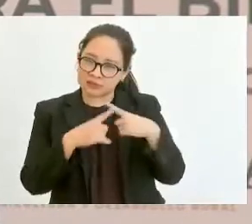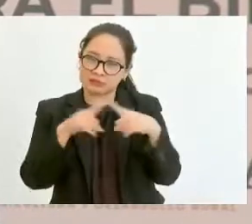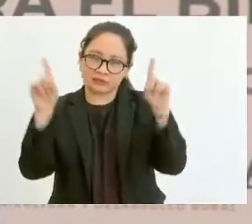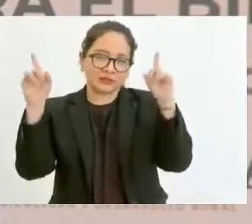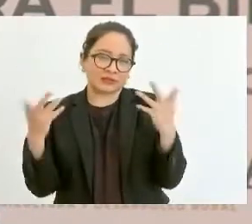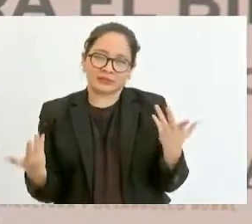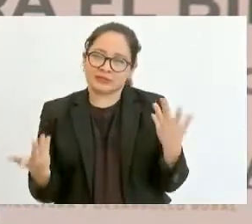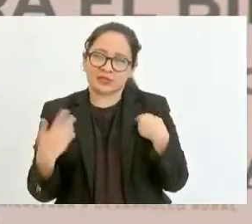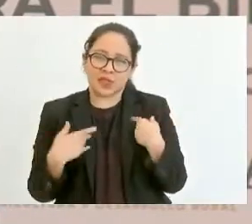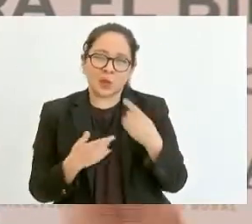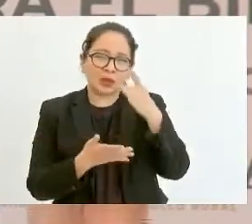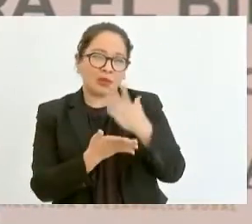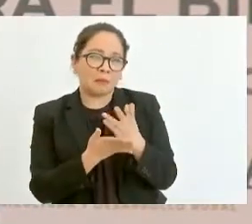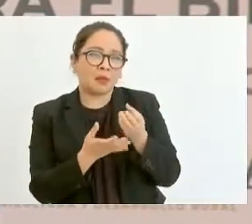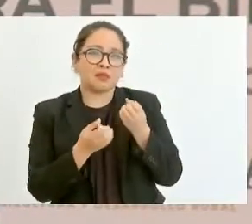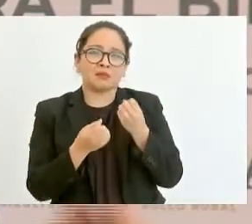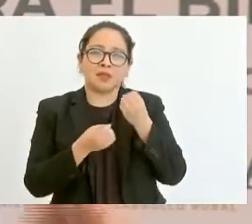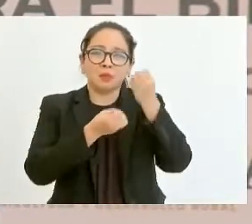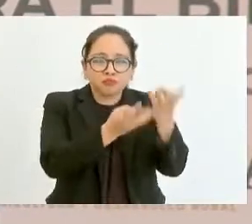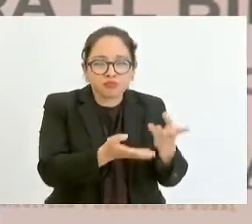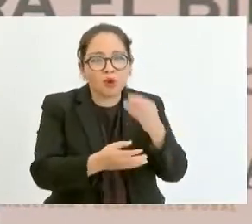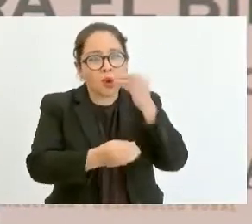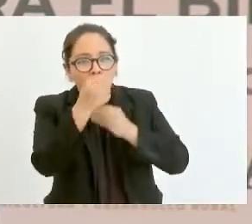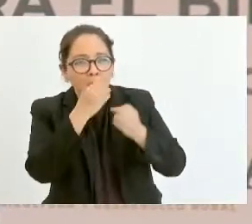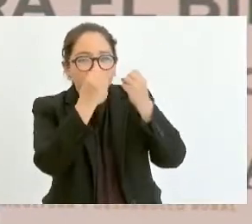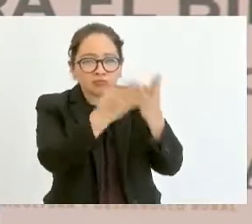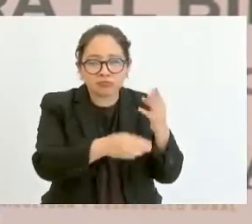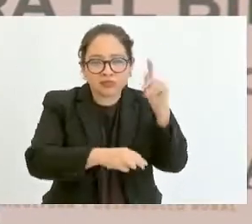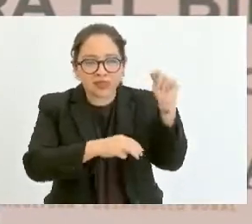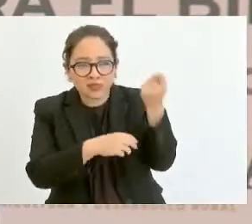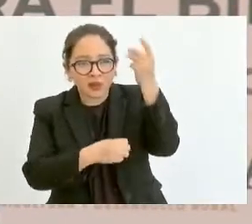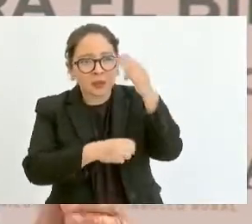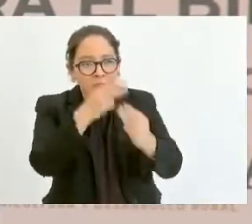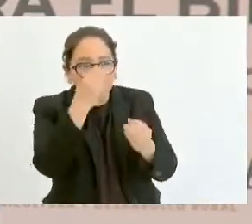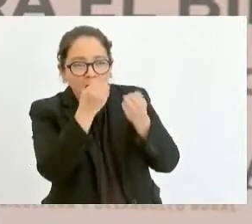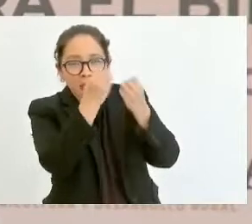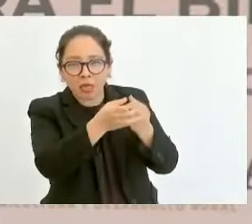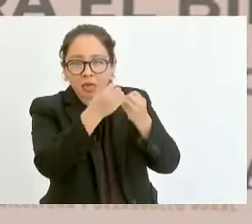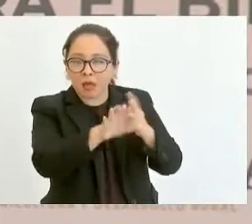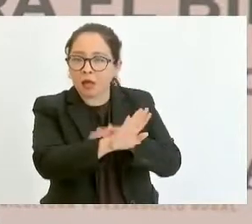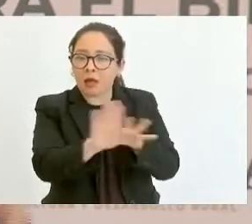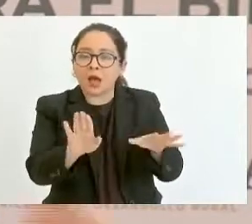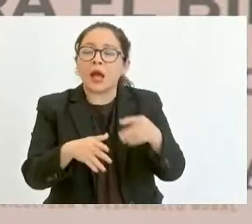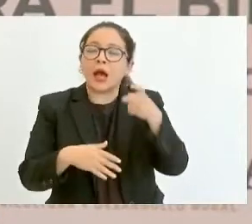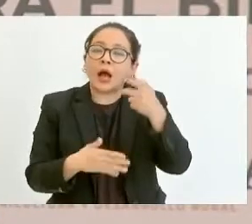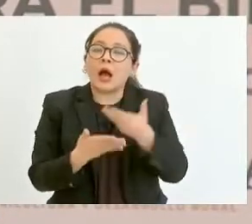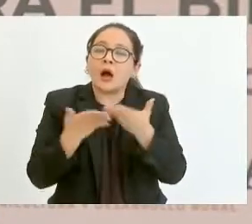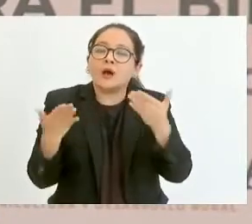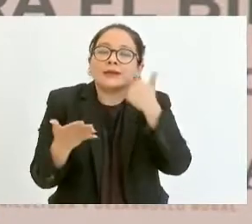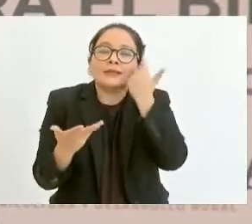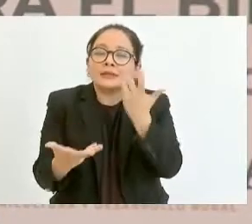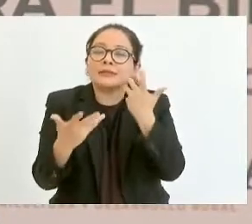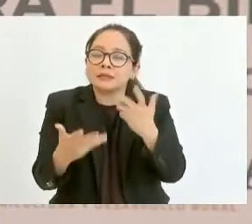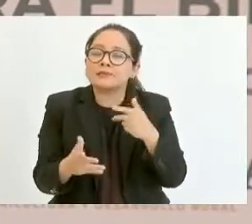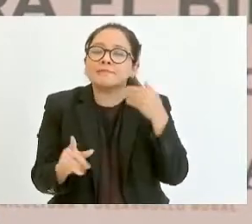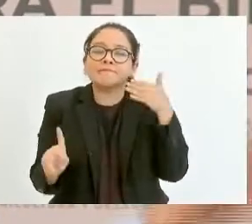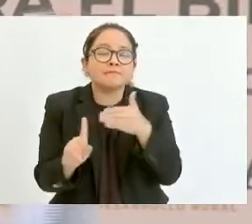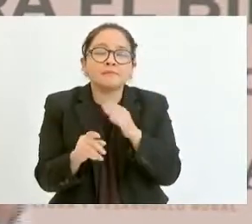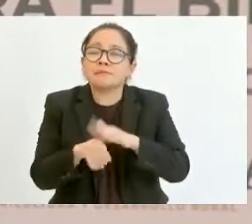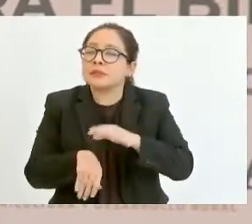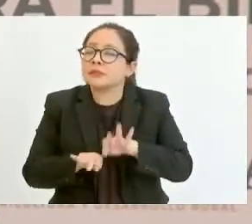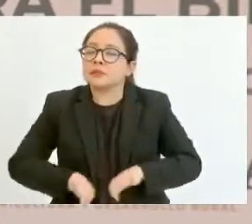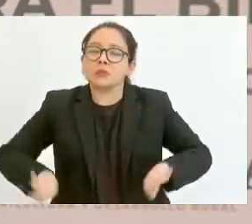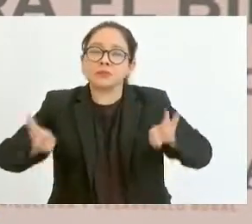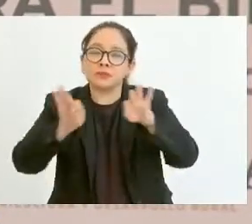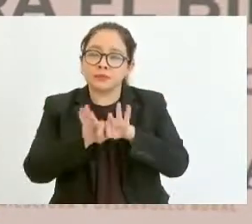absolutamente de todo, alimentos, insumos, tecnología. Y lo que queremos ante todo y sobre todo es que